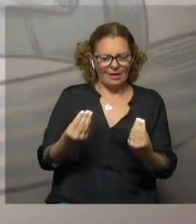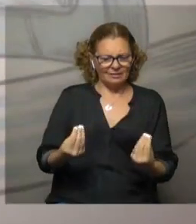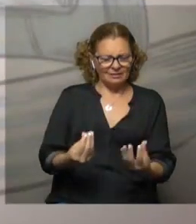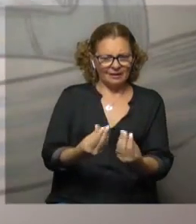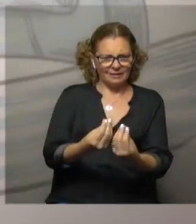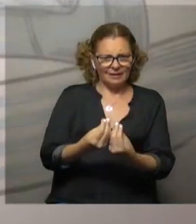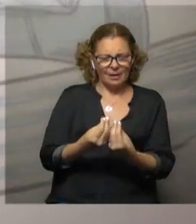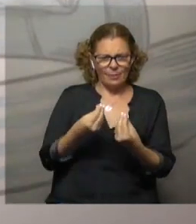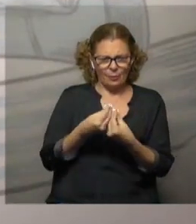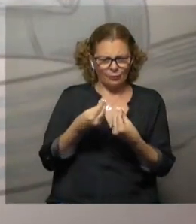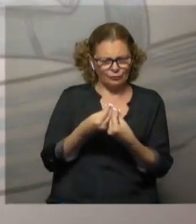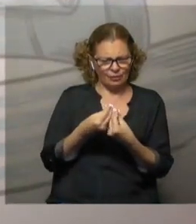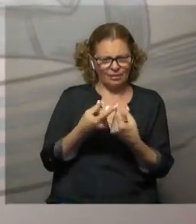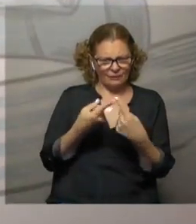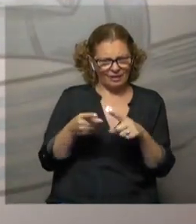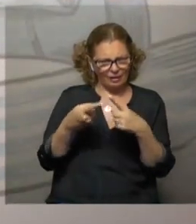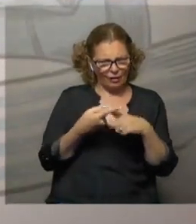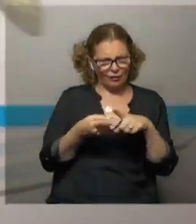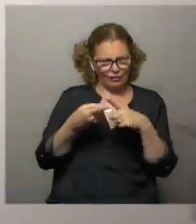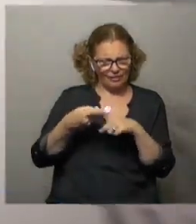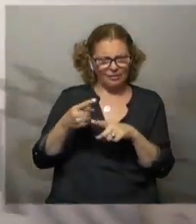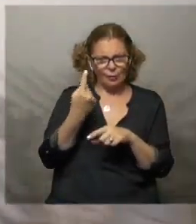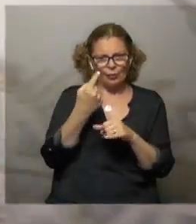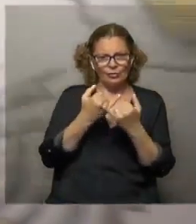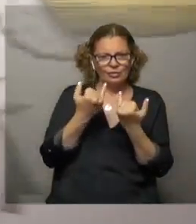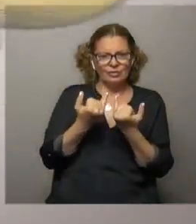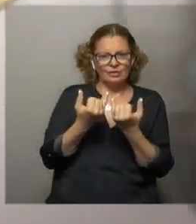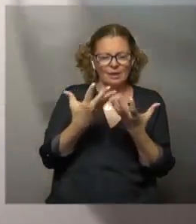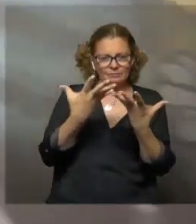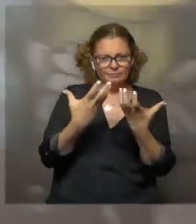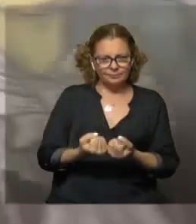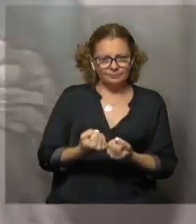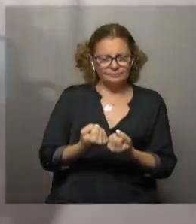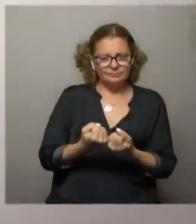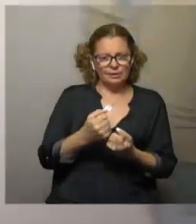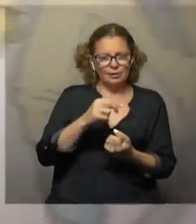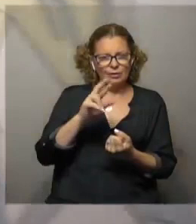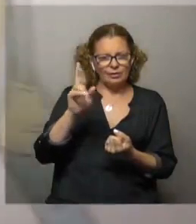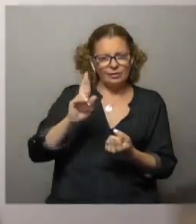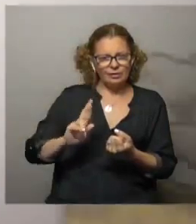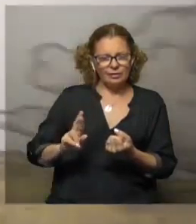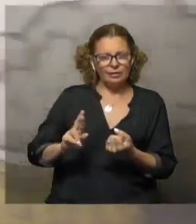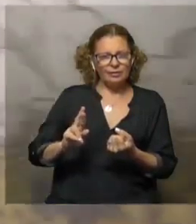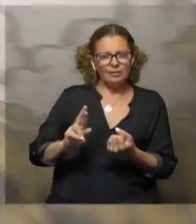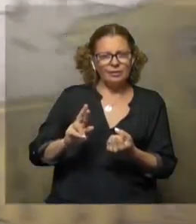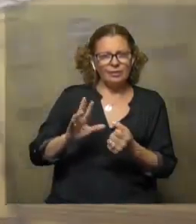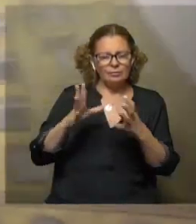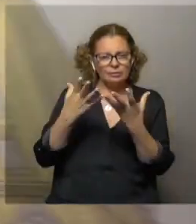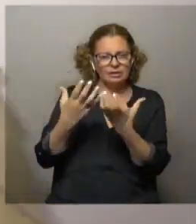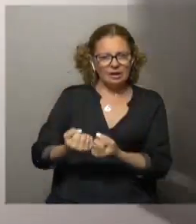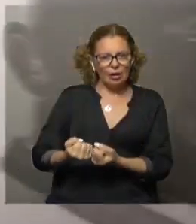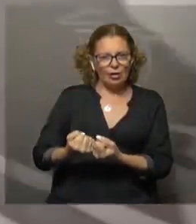en el que pasaron muchas cosas. Un día hubo una sequía, un arroyo, el arroyo Vizcaíno se secó,